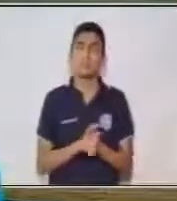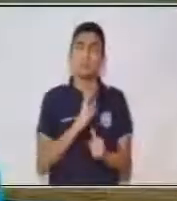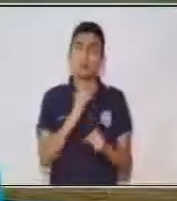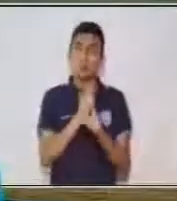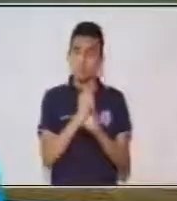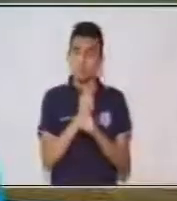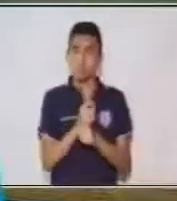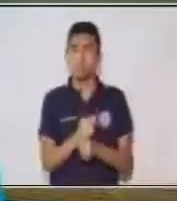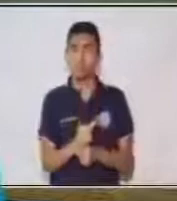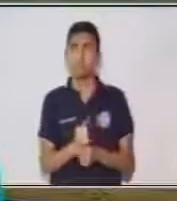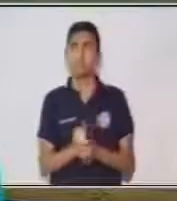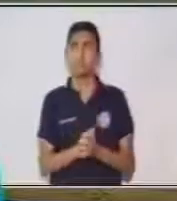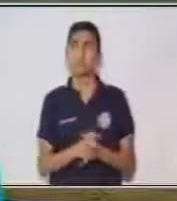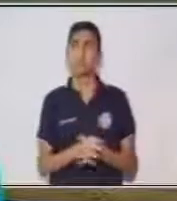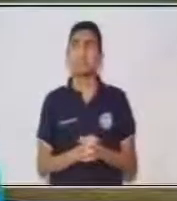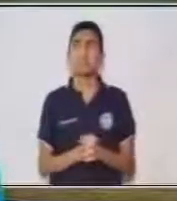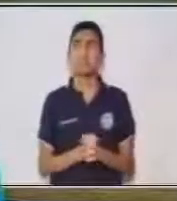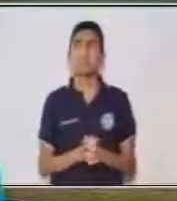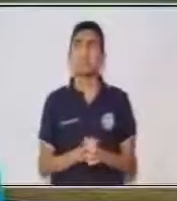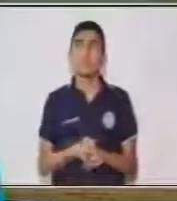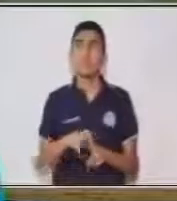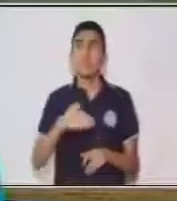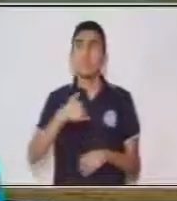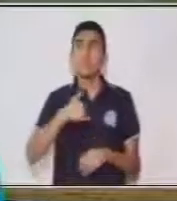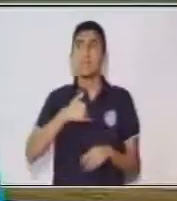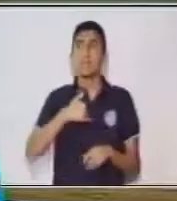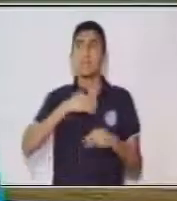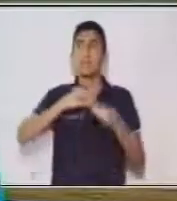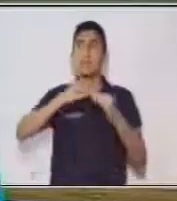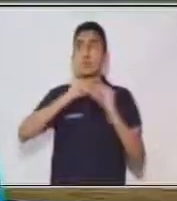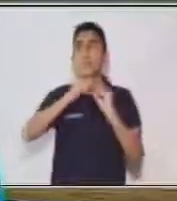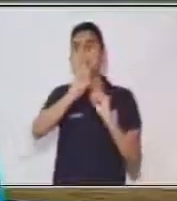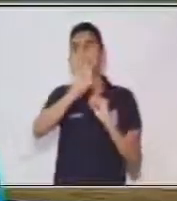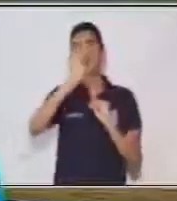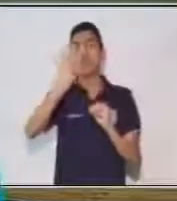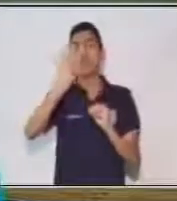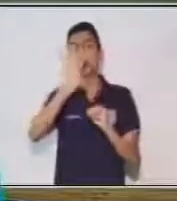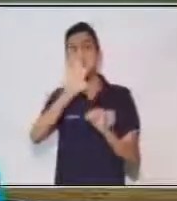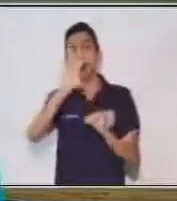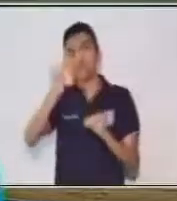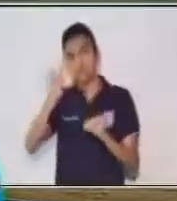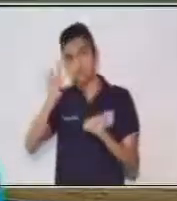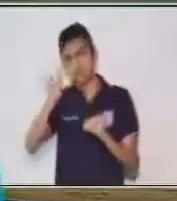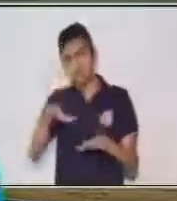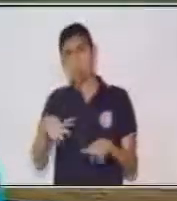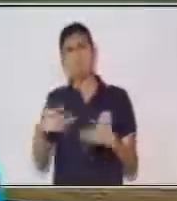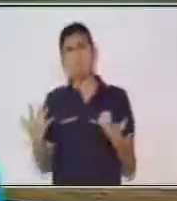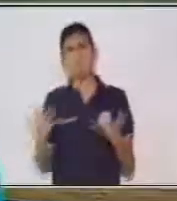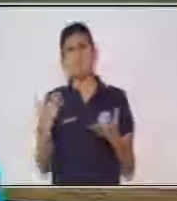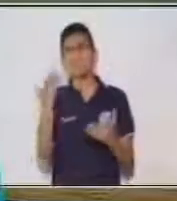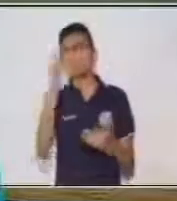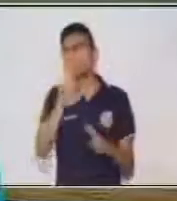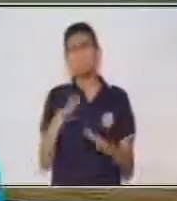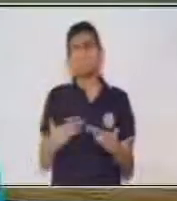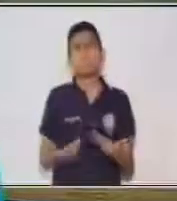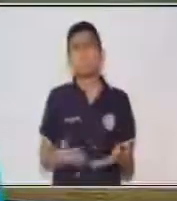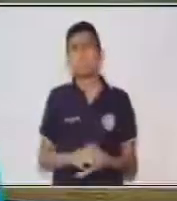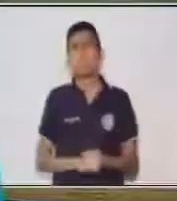Excelente. Tenemos el número veintiocho. Y después del veintiocho, ¿cuál nos tocaría?